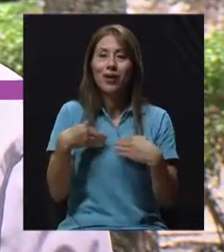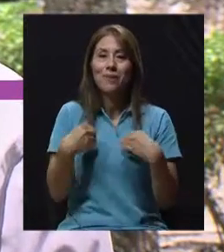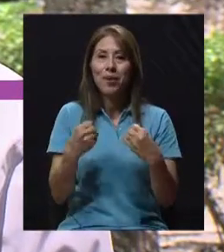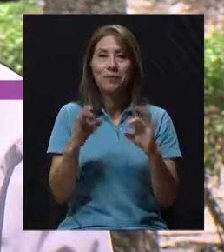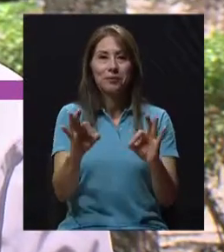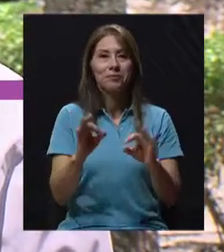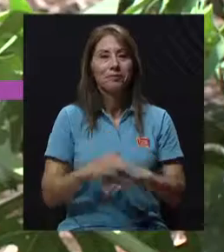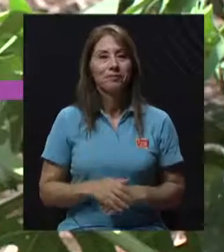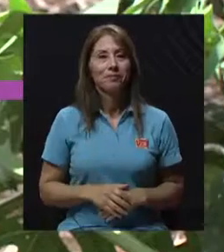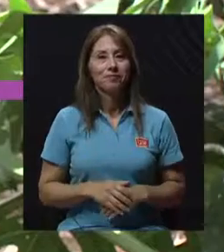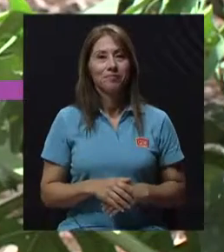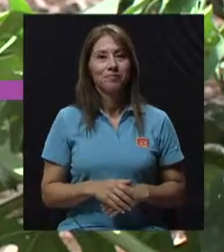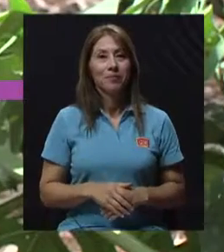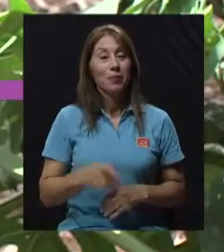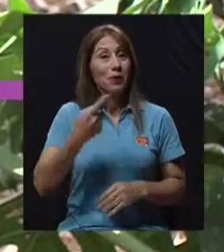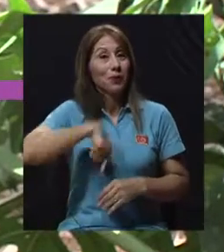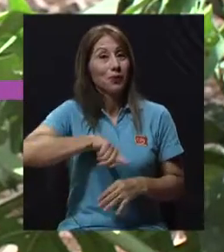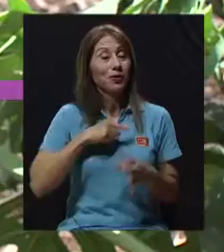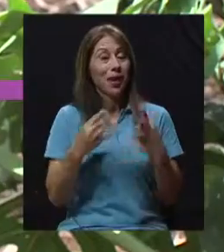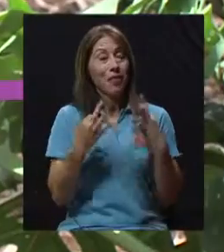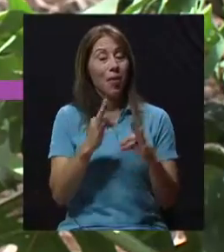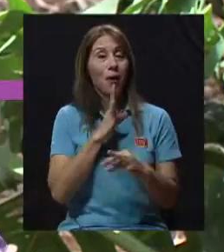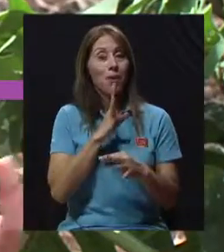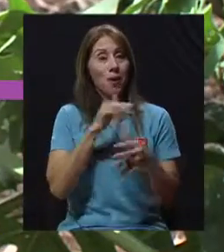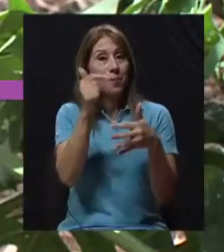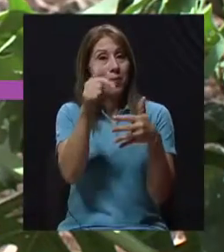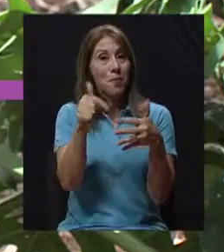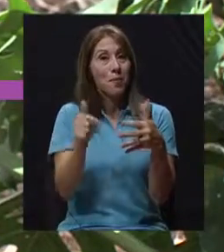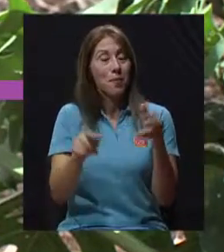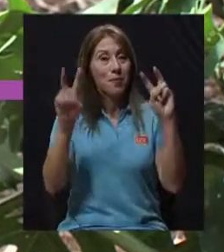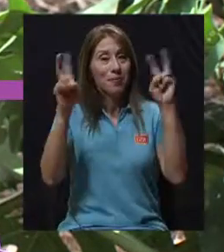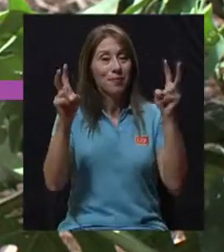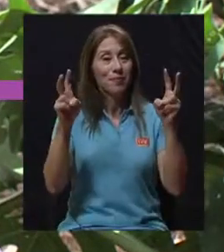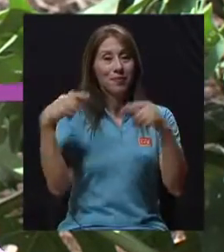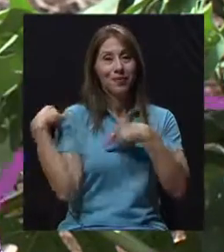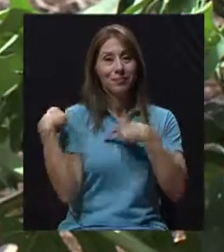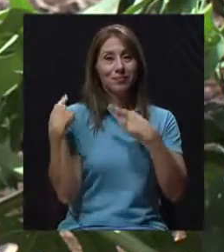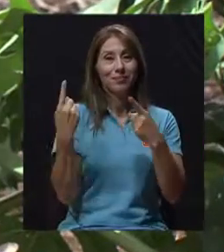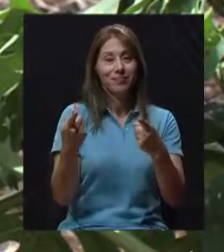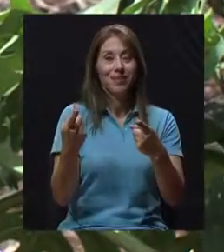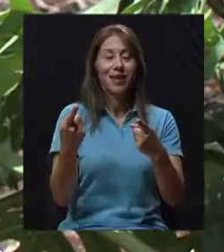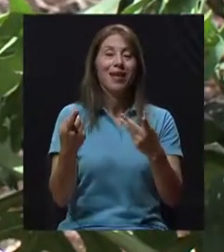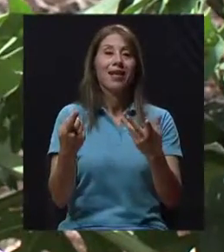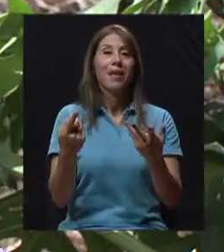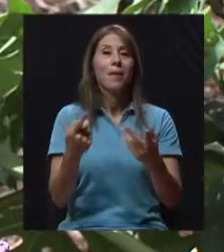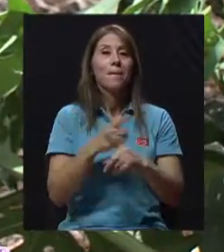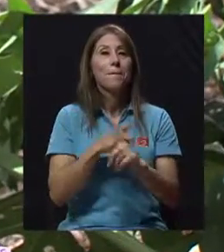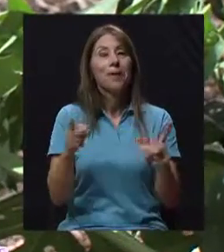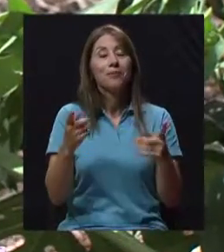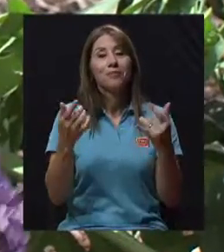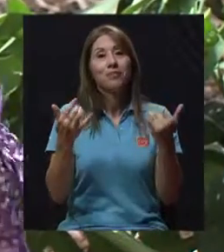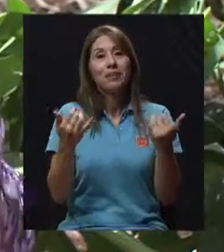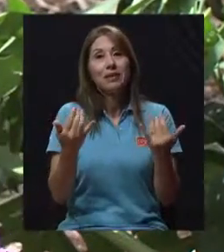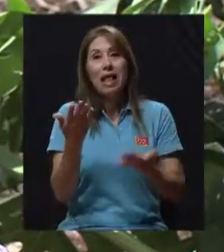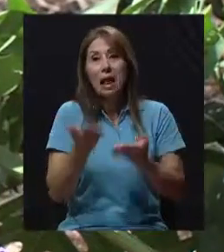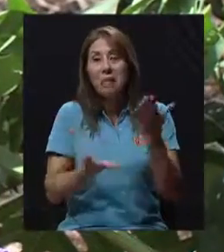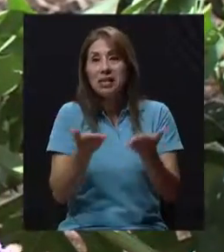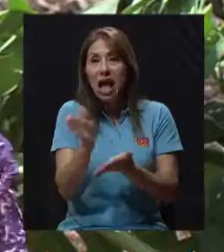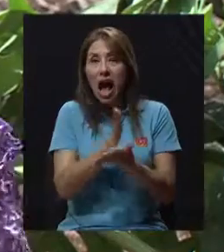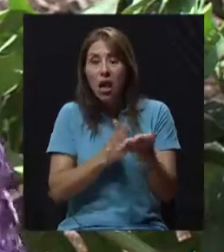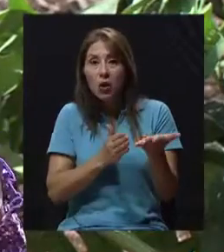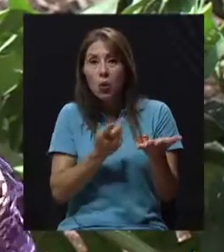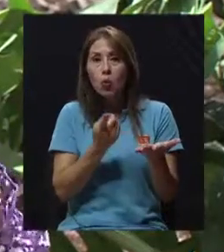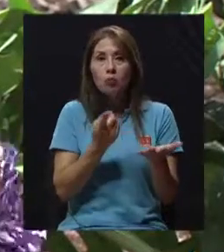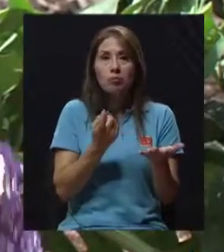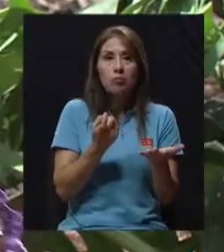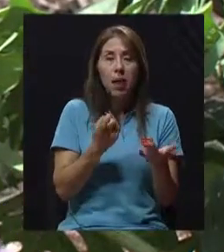mantenga saludables. Doctor, hemos tratado de abarcar varios aspectos a lo largo de estos 30 minutos de conversación, pero a lo mejor se nos ha quedado algo.